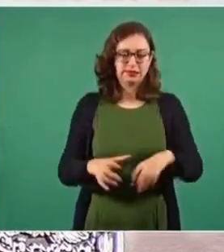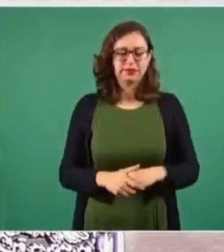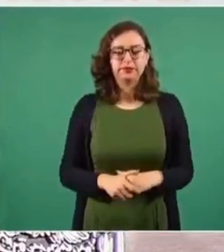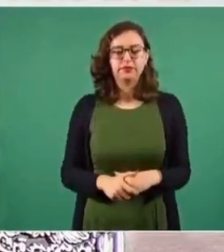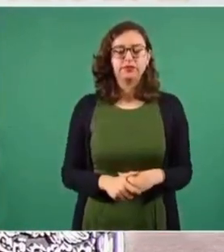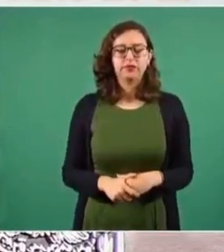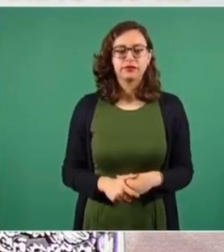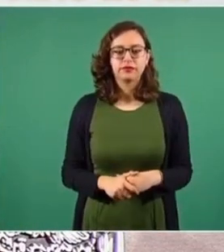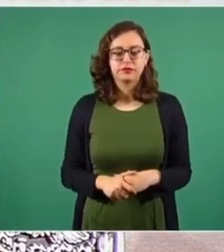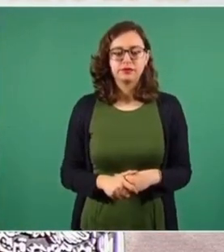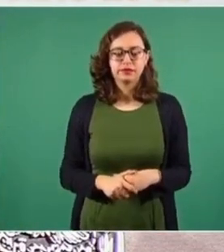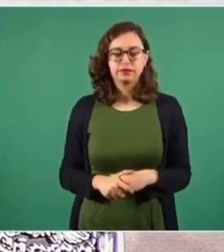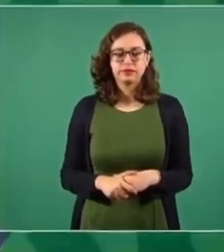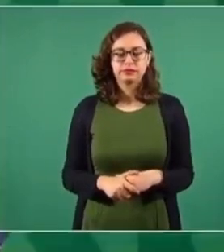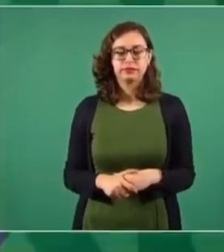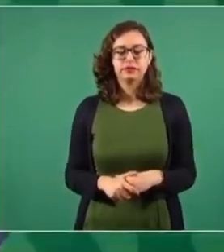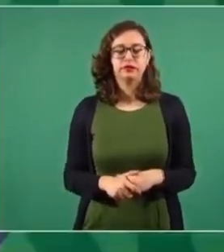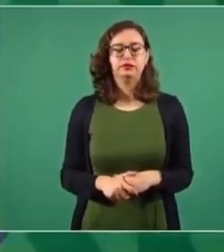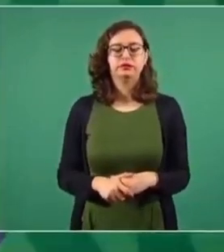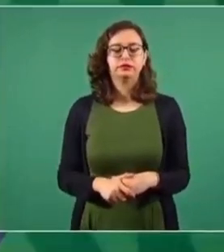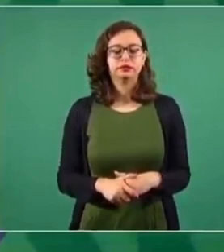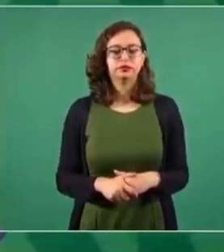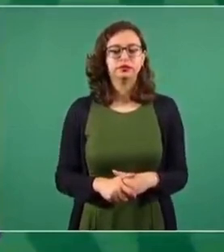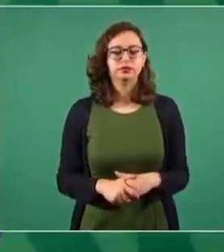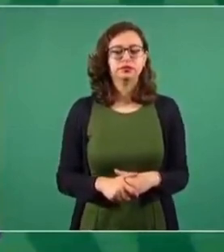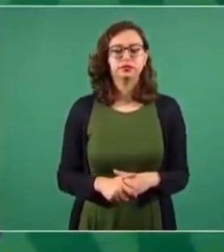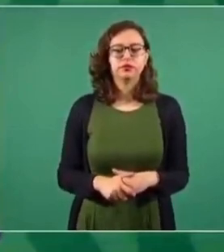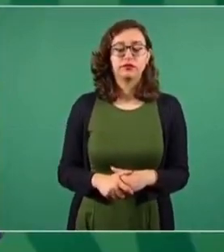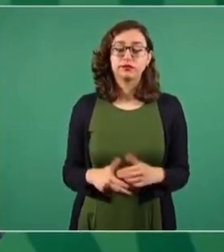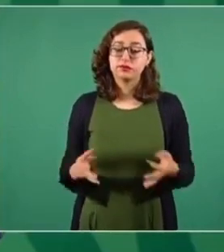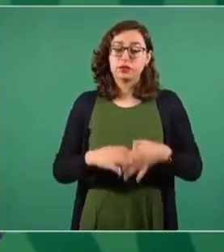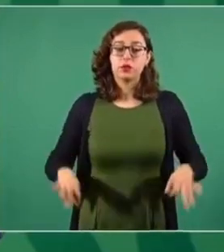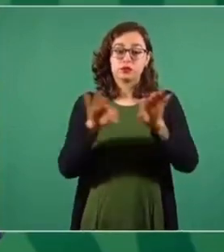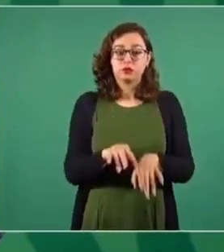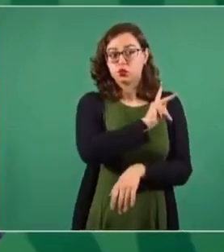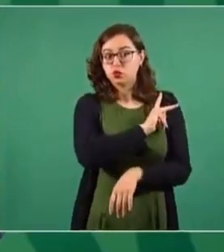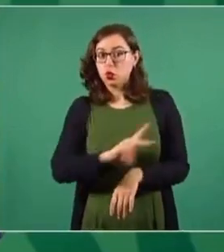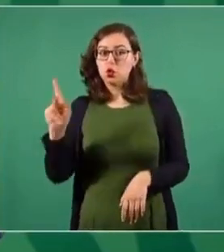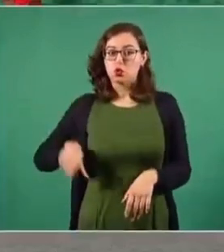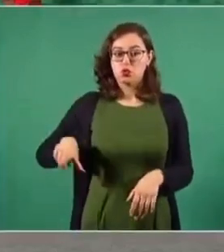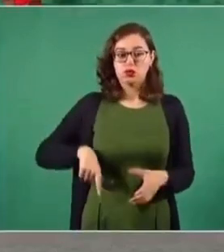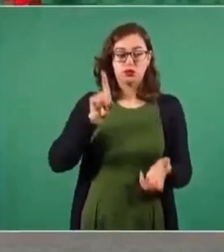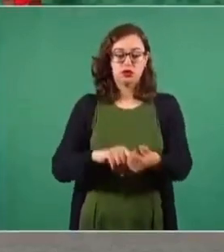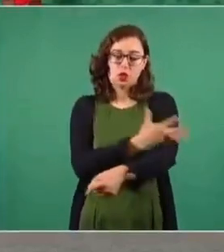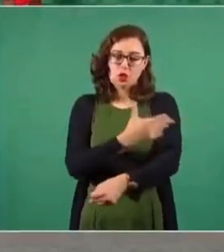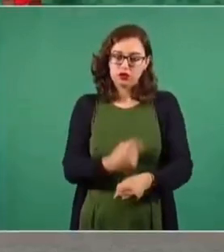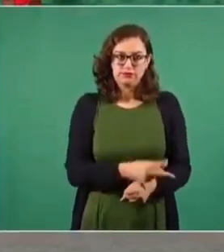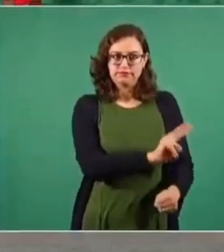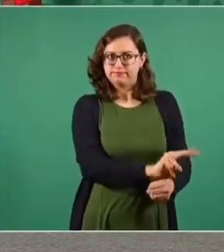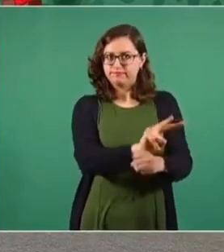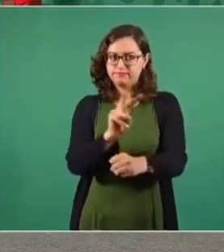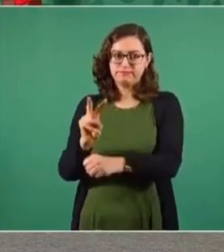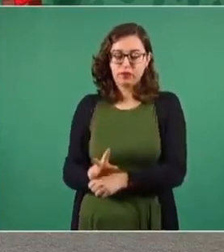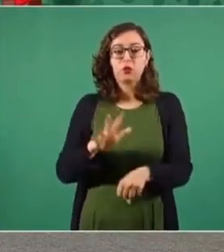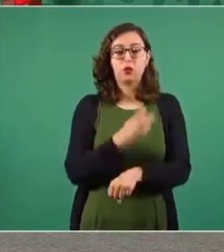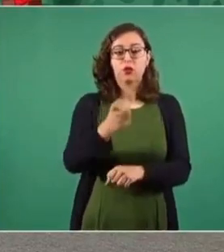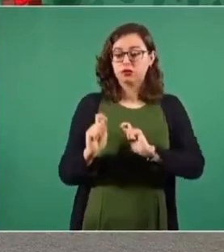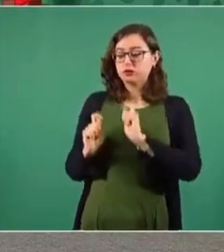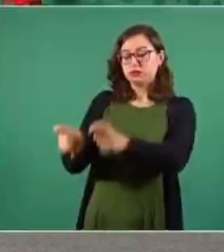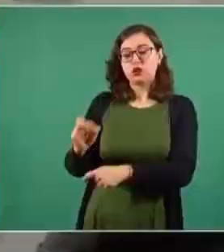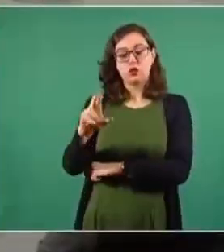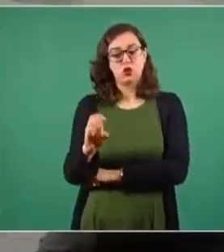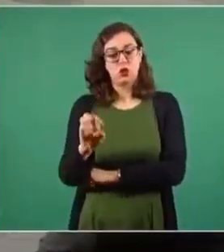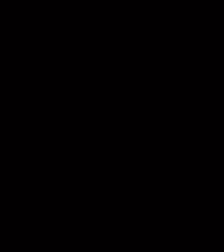garantizar la honestidad en el gobierno. Entonces, por eso Roberto, va